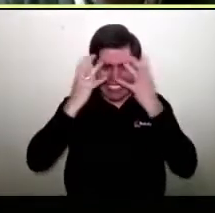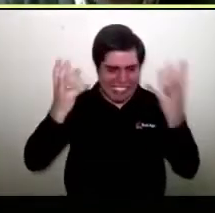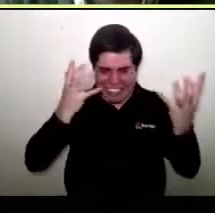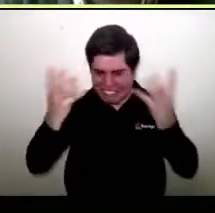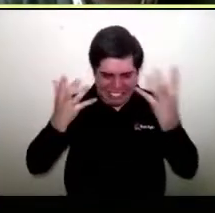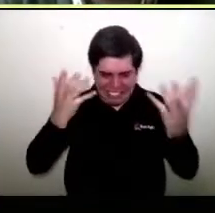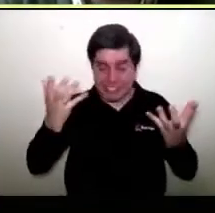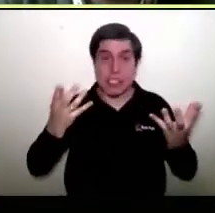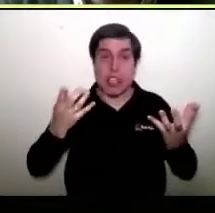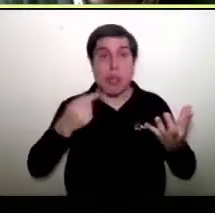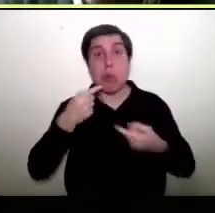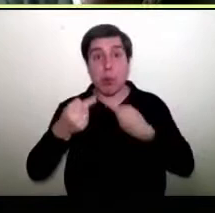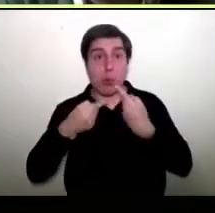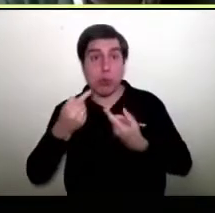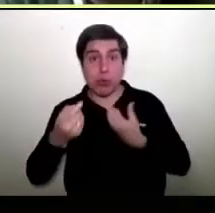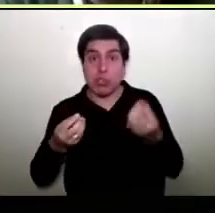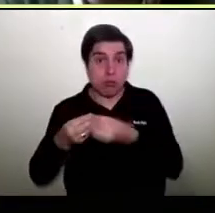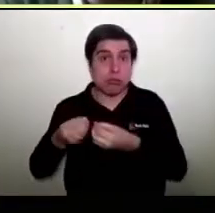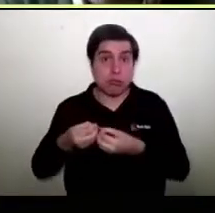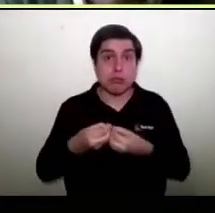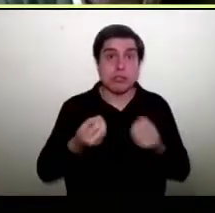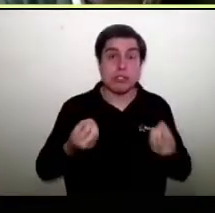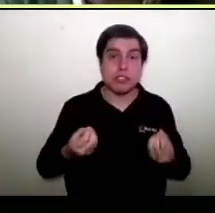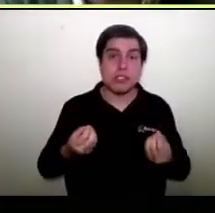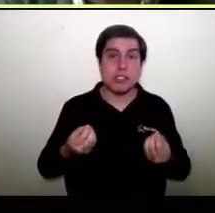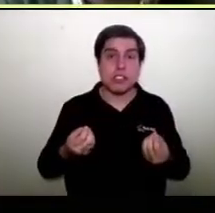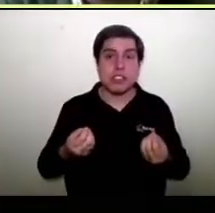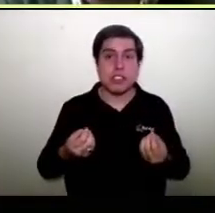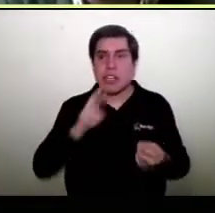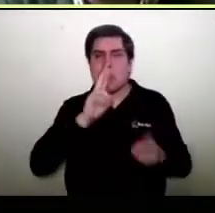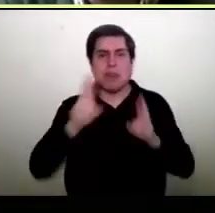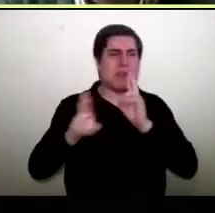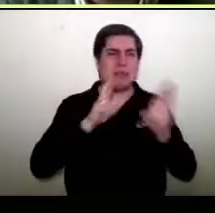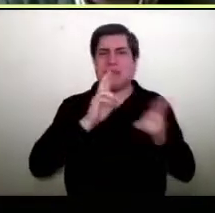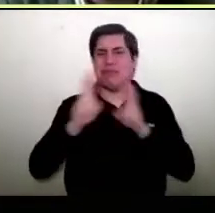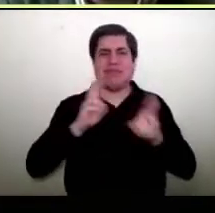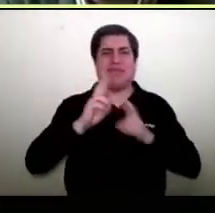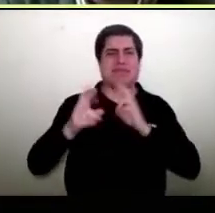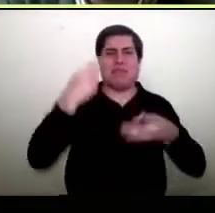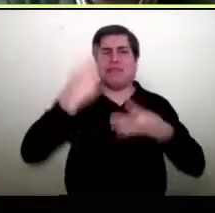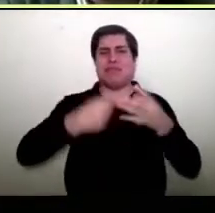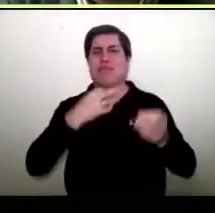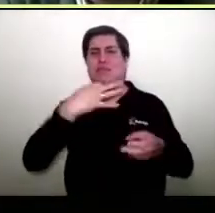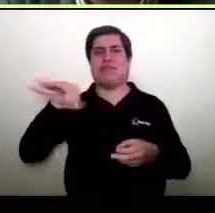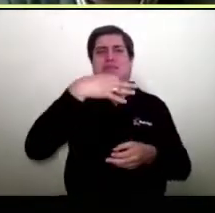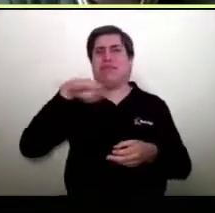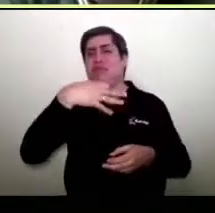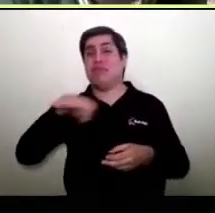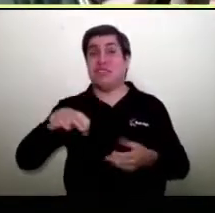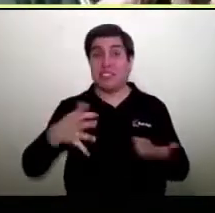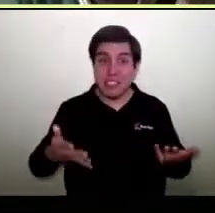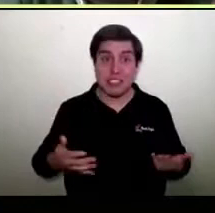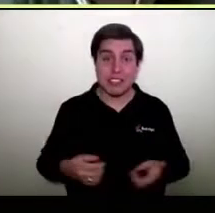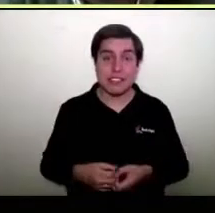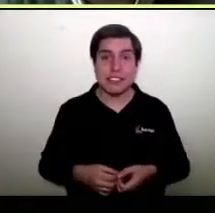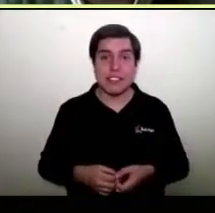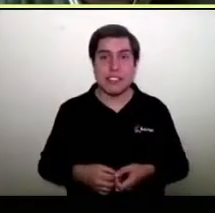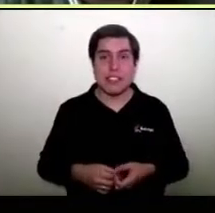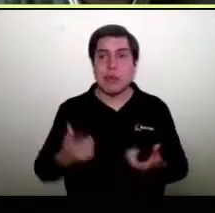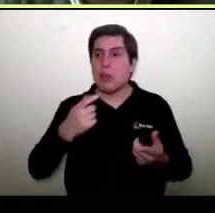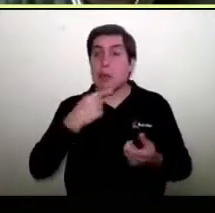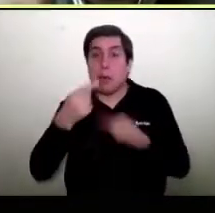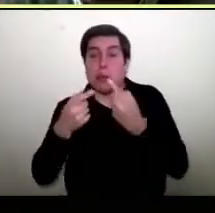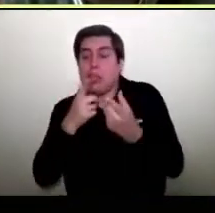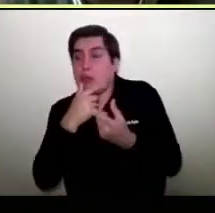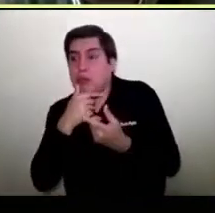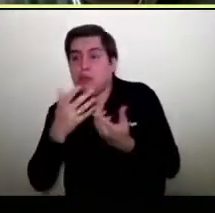preguntas. Y lo peor de todo es que hubieron muchas respuestas. Porque cuando uno, por último, tiene muchas preguntas,